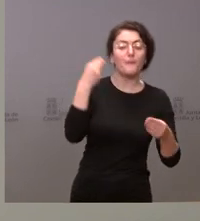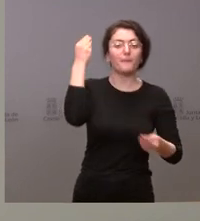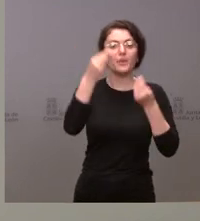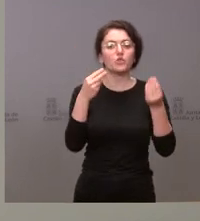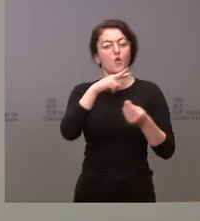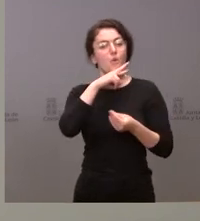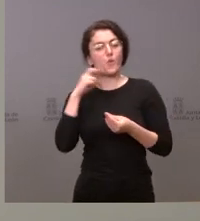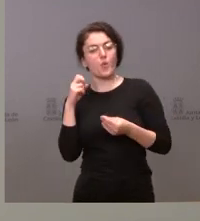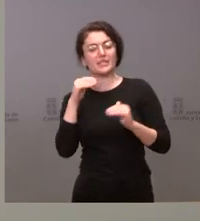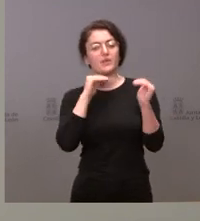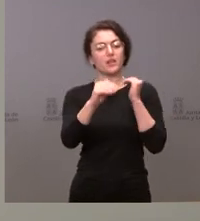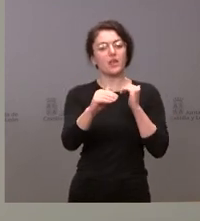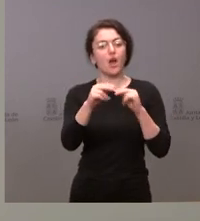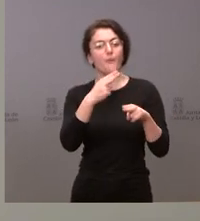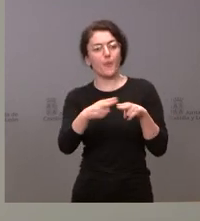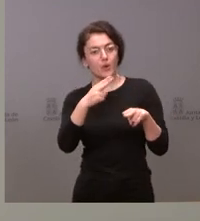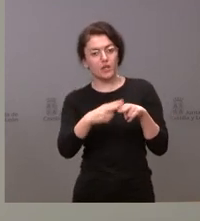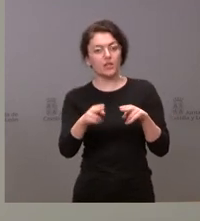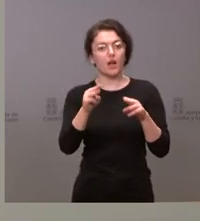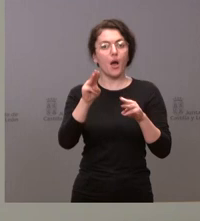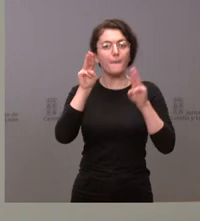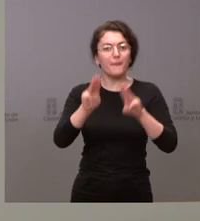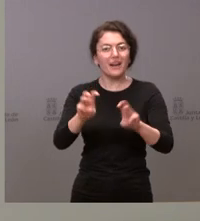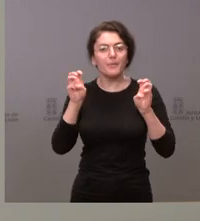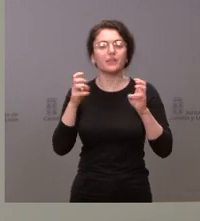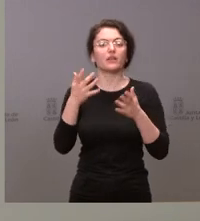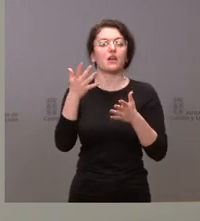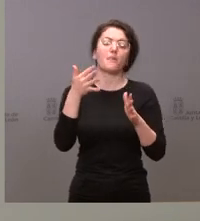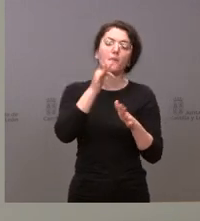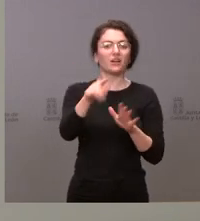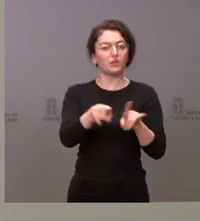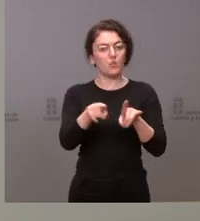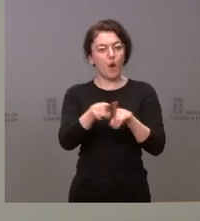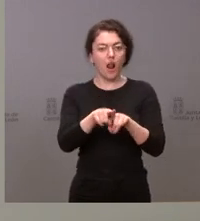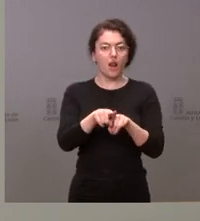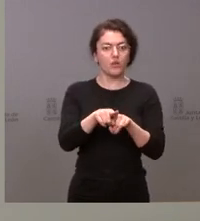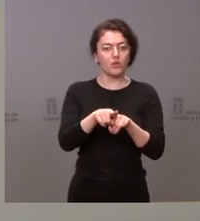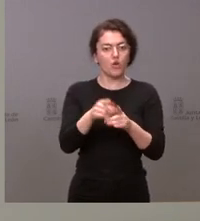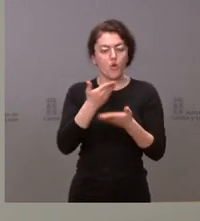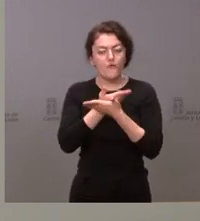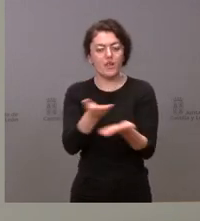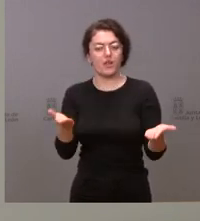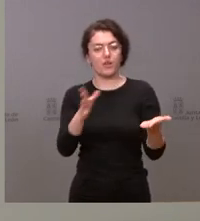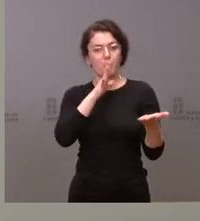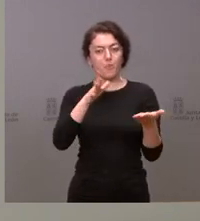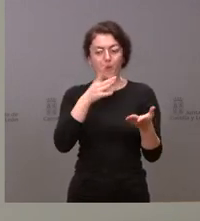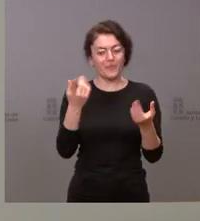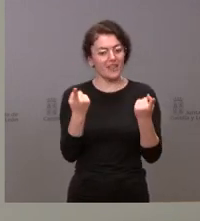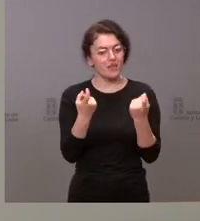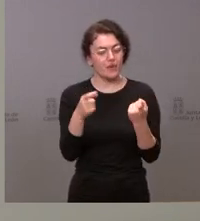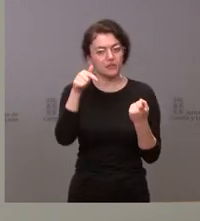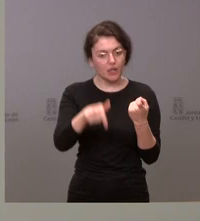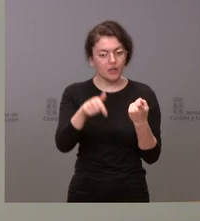parlamentaria y la estabilidad también es la base de la confianza. Era obligado y necesario generar confianza en nuestra comunidad autónoma.